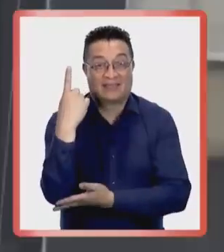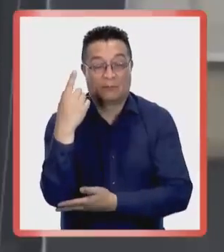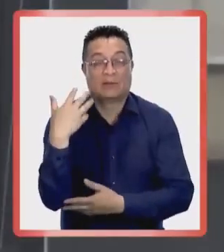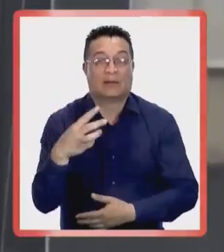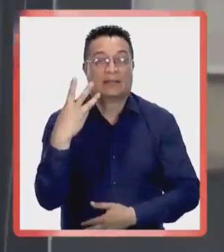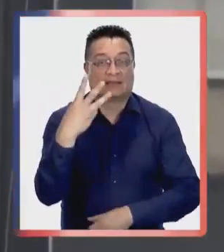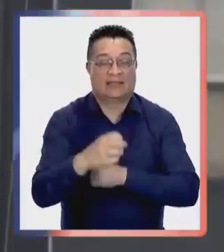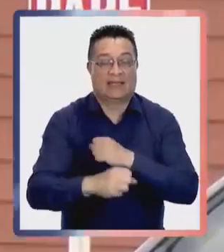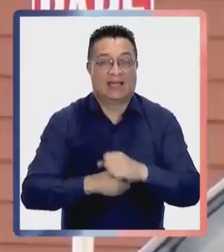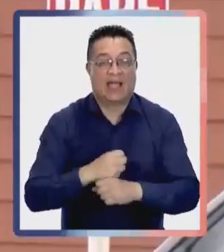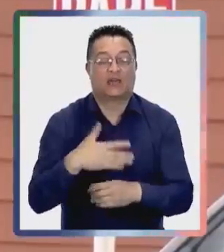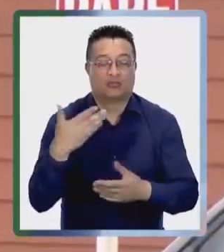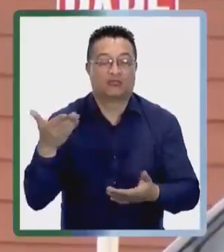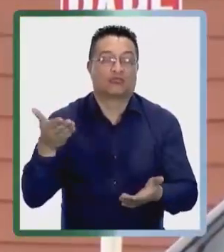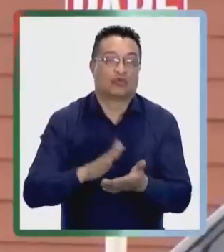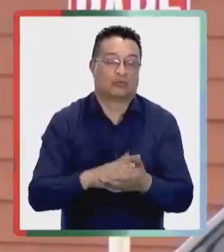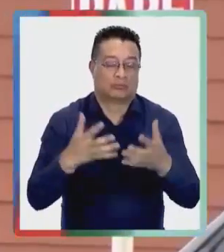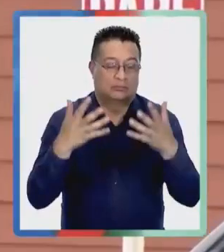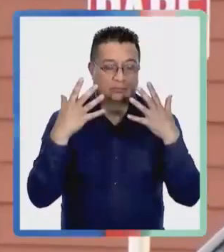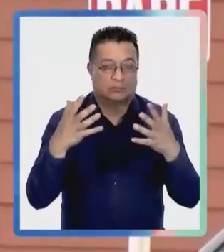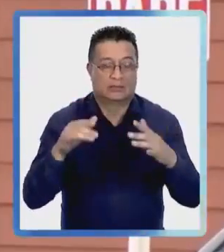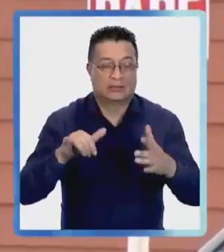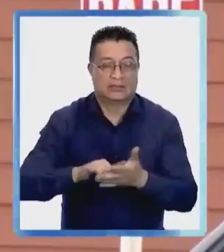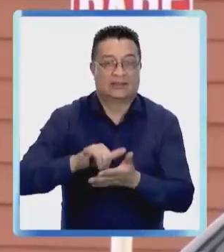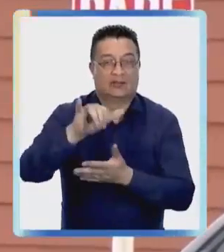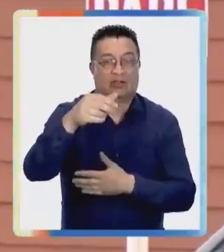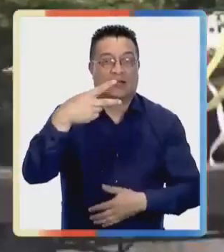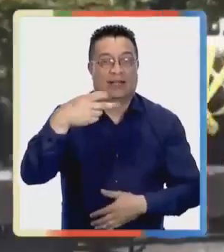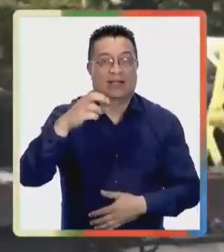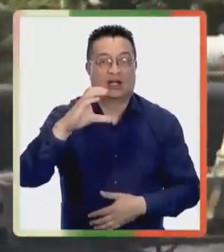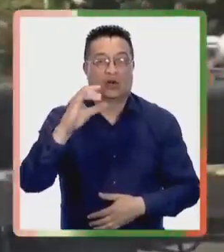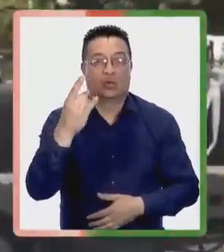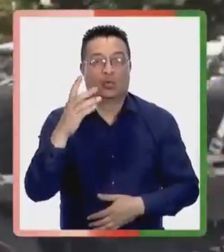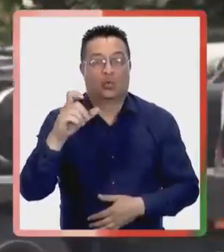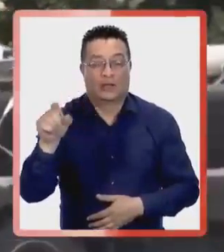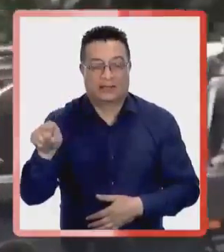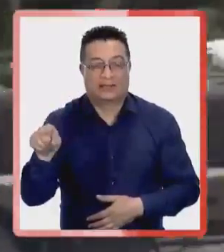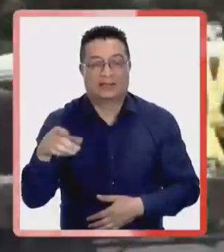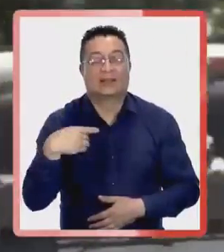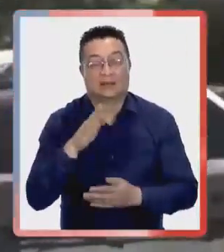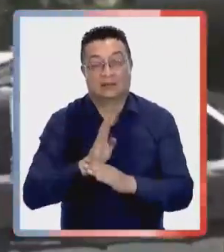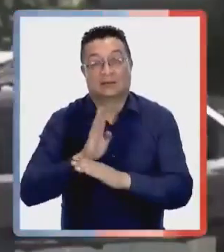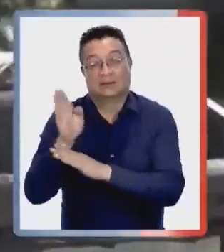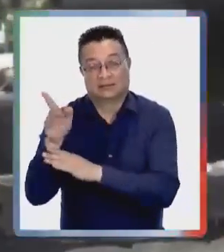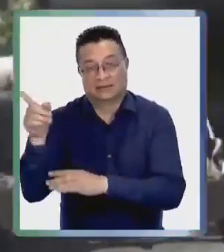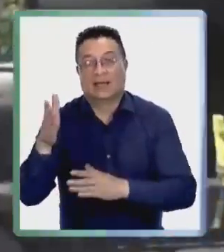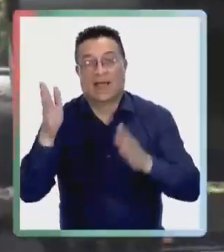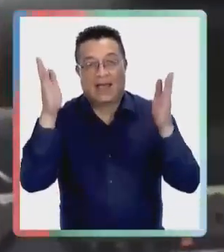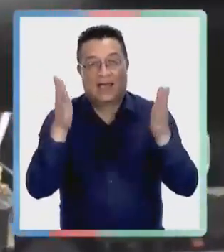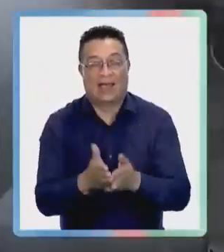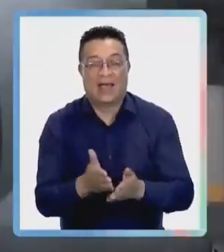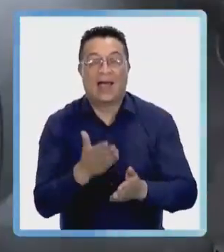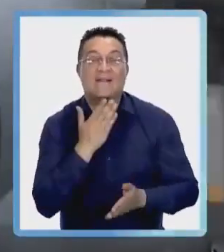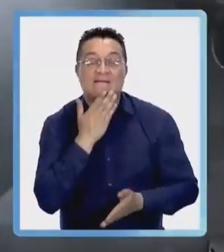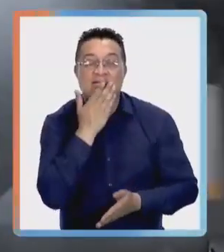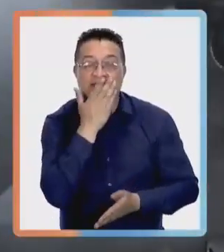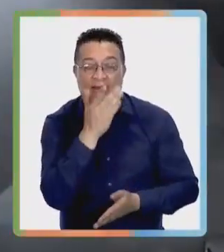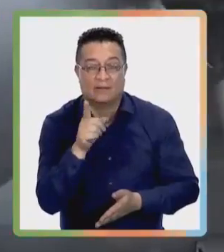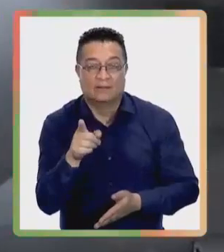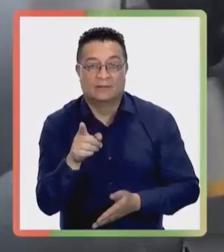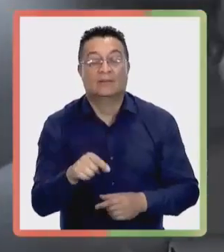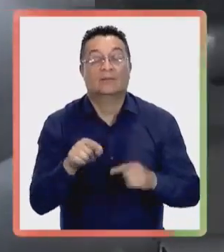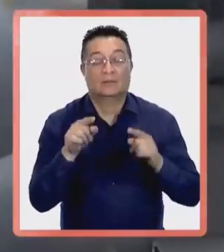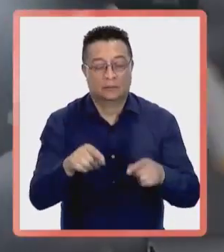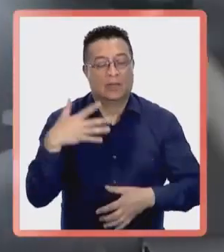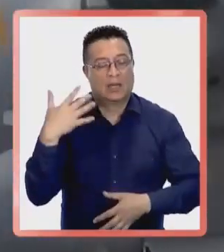causas. La investigación que se está llevando a cabo y que el 9 de diciembre cumple tres años del fatal accidente del avión Hércules que